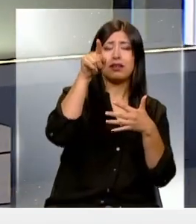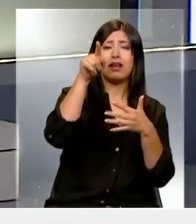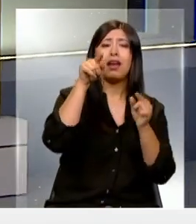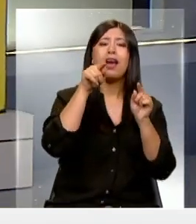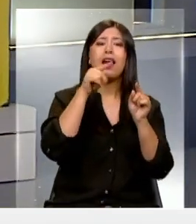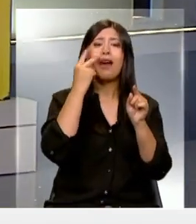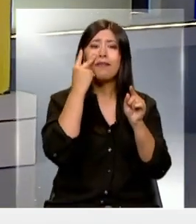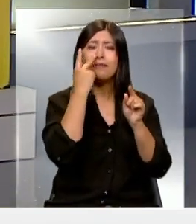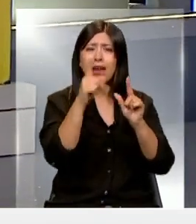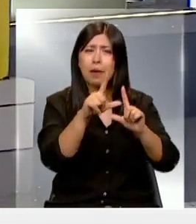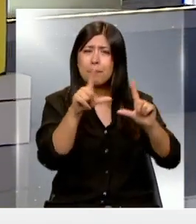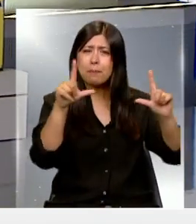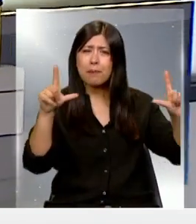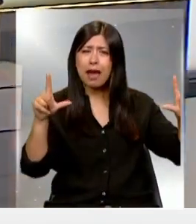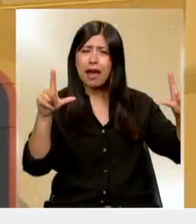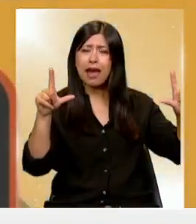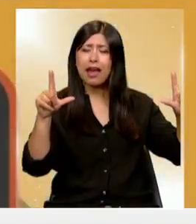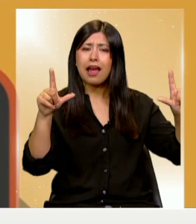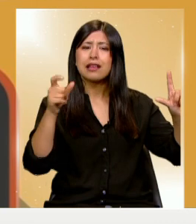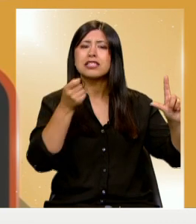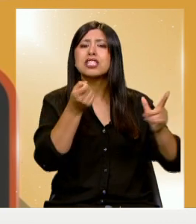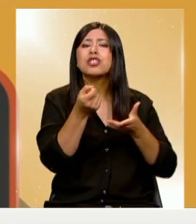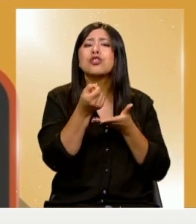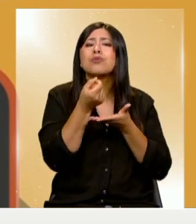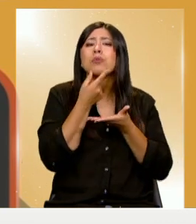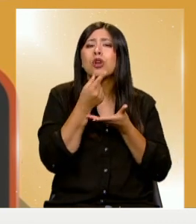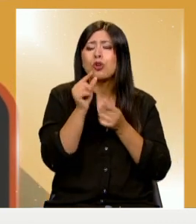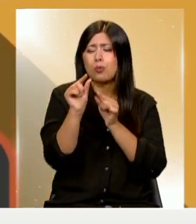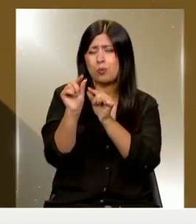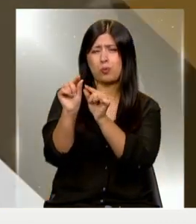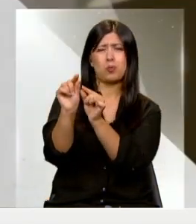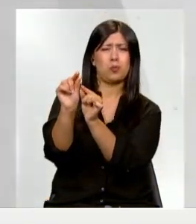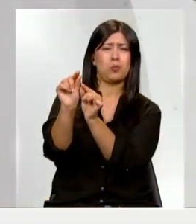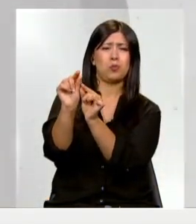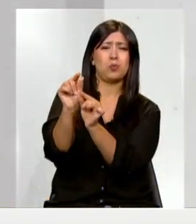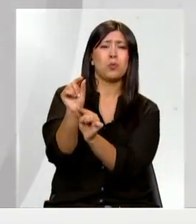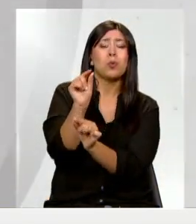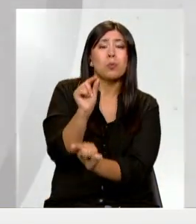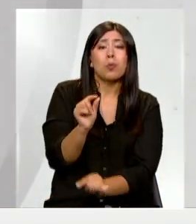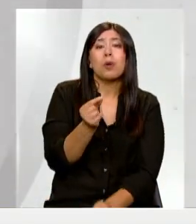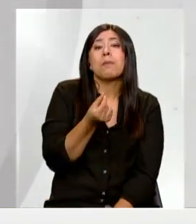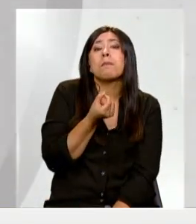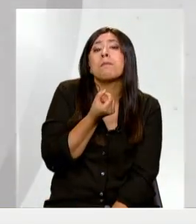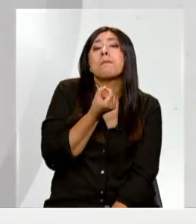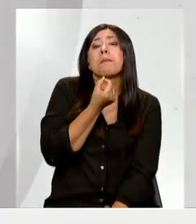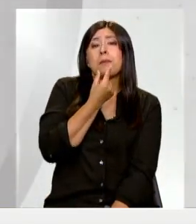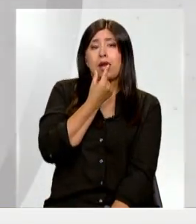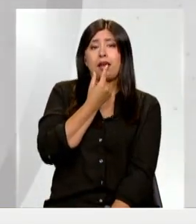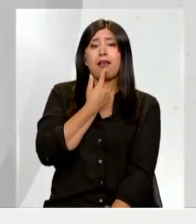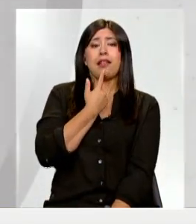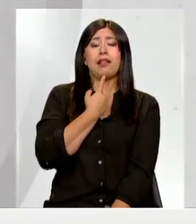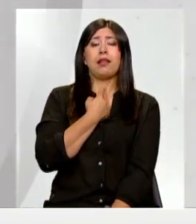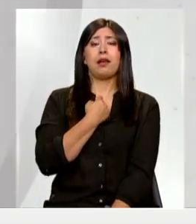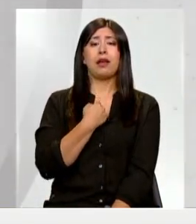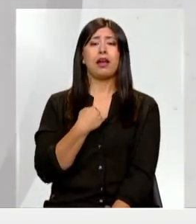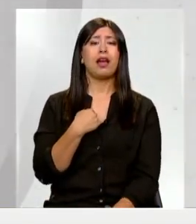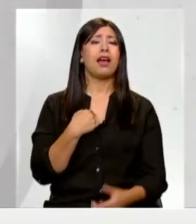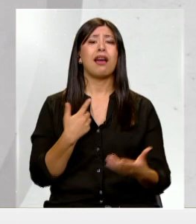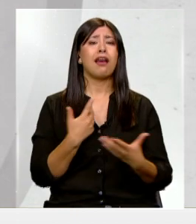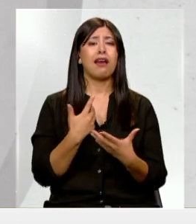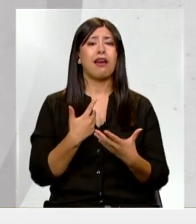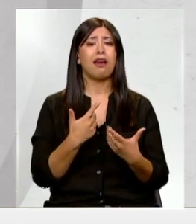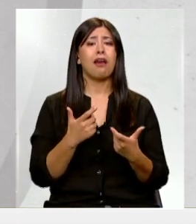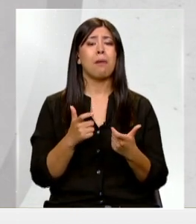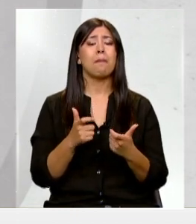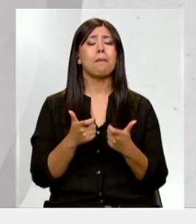poner en imagen completa. Estamos hablando de una pequeña píldora, pequeña píldora que tú te puedes tomar y que lo que hace es monitorear